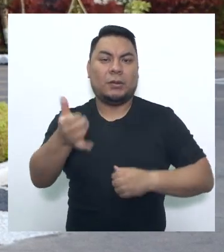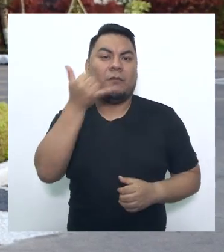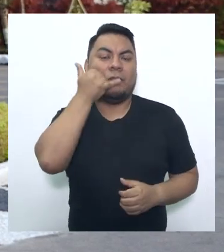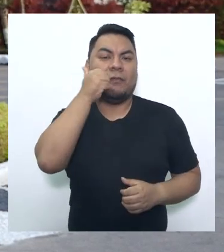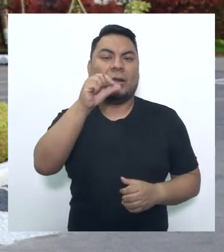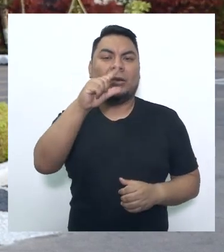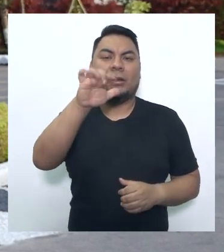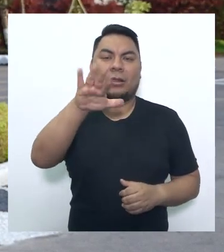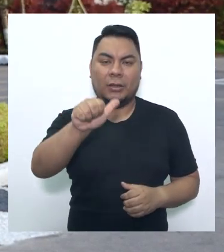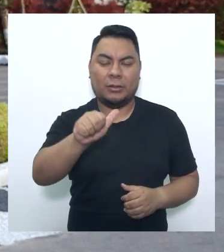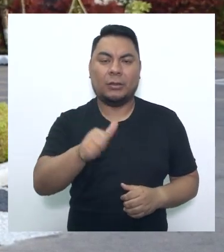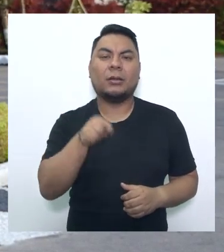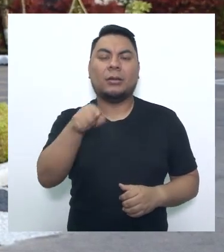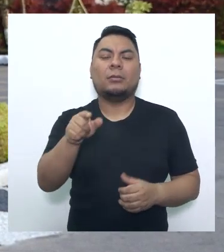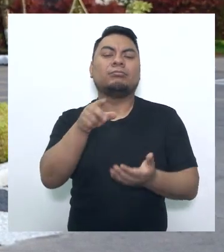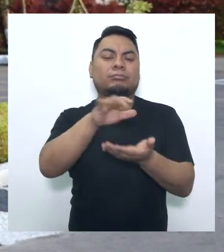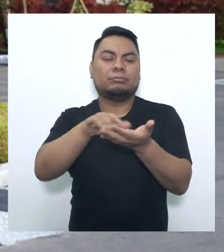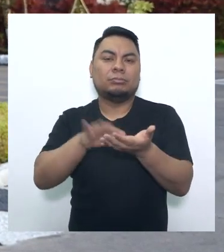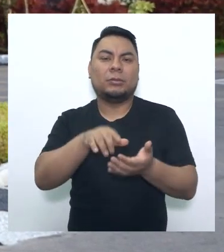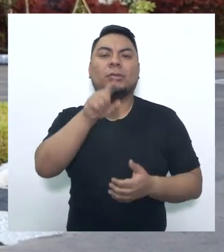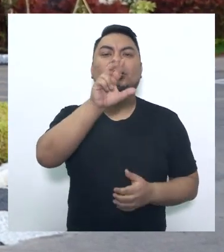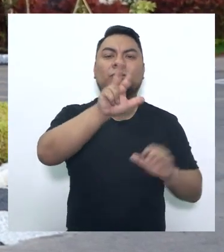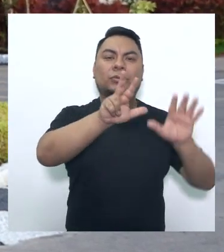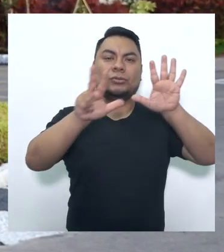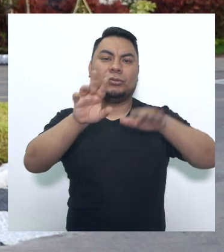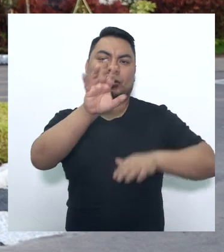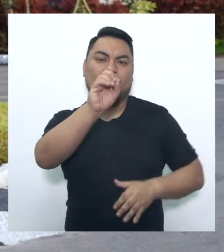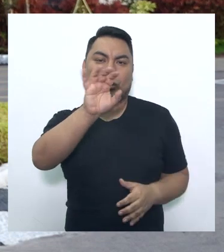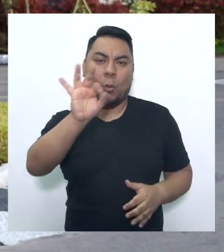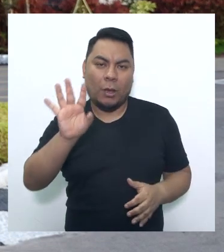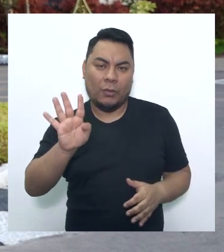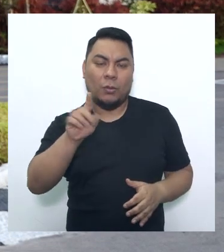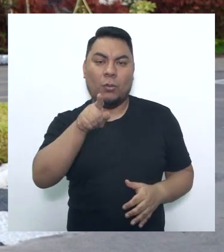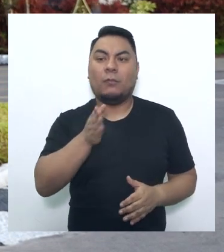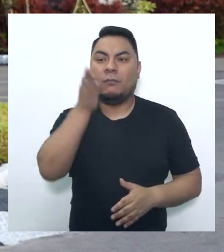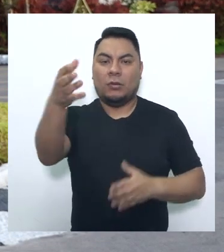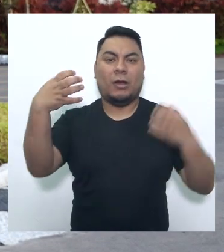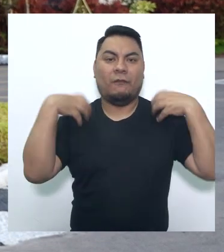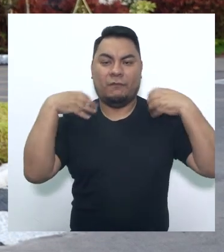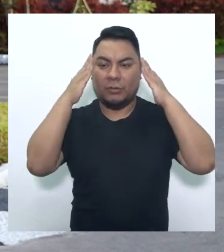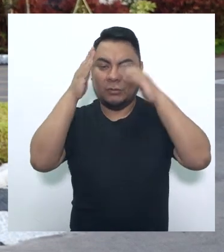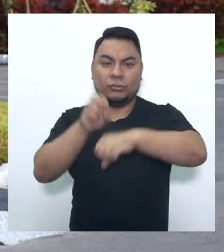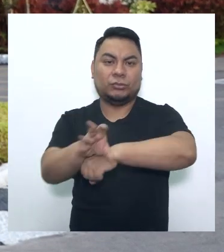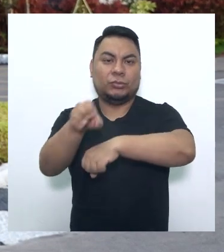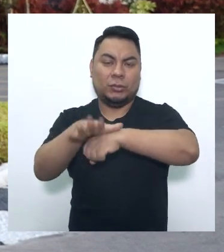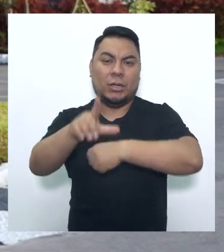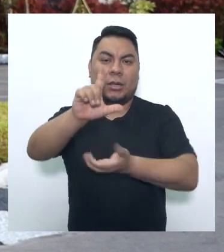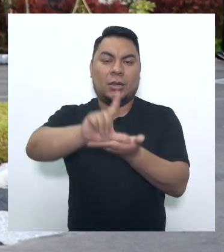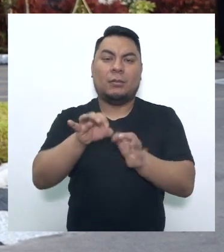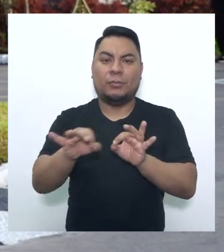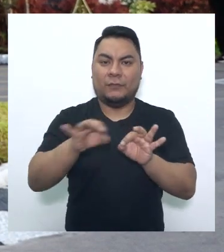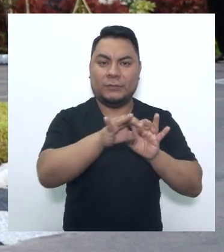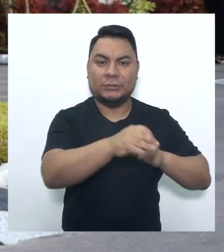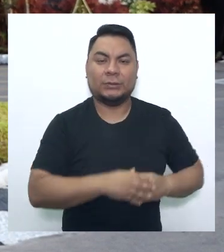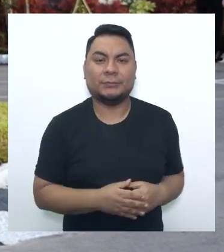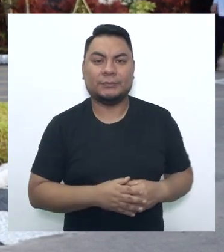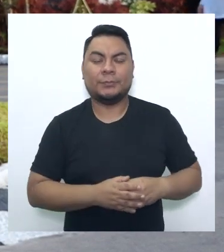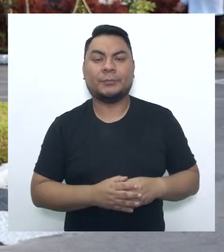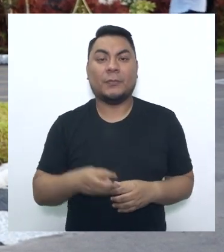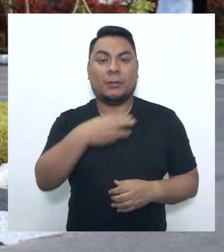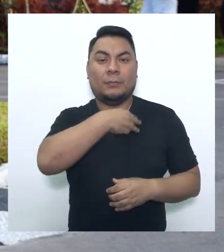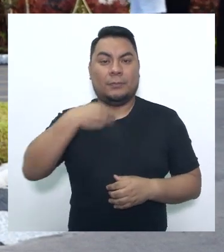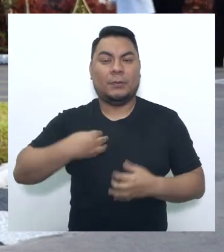Fono Alegra, marcando el 1884, o visitar nuestros centros de asistencia legal gratuita en Lima y provincias.